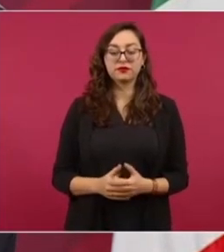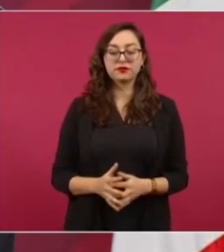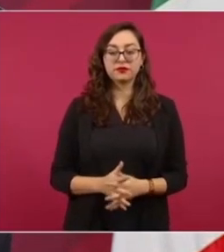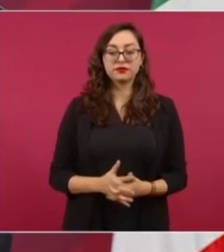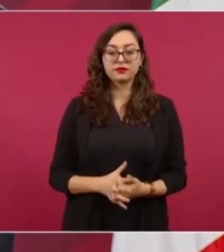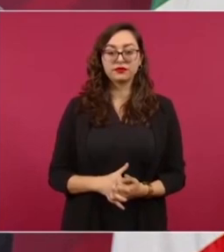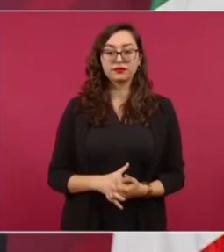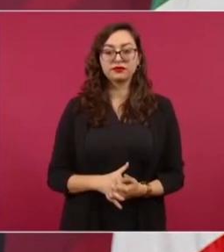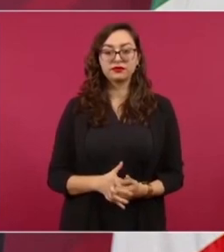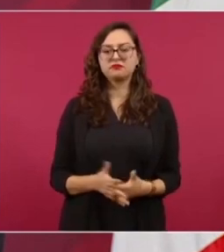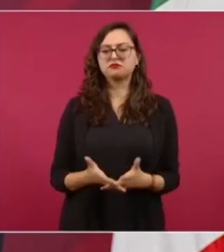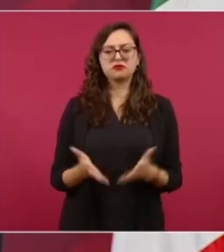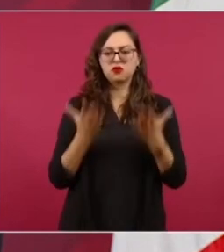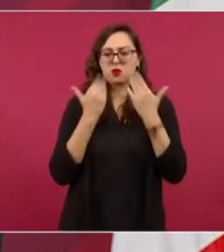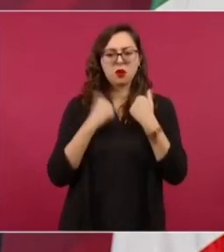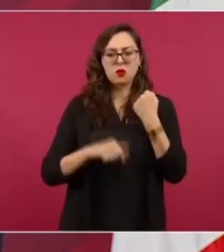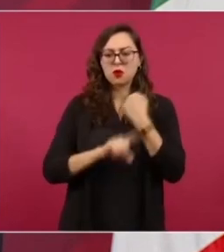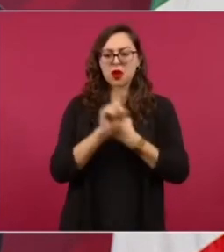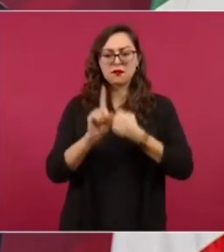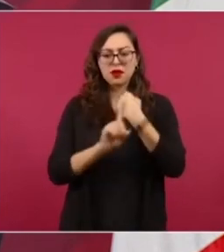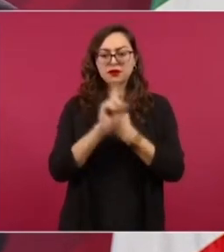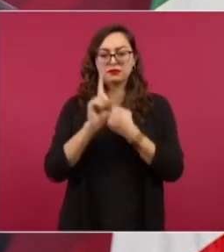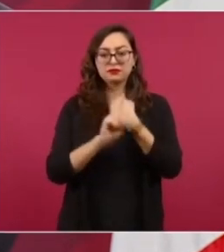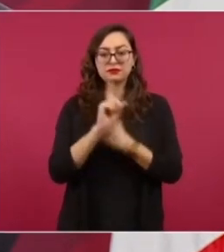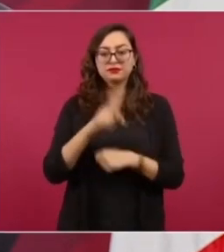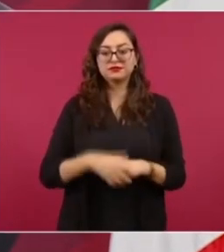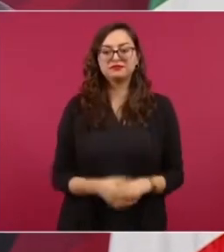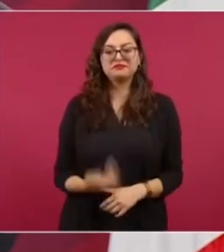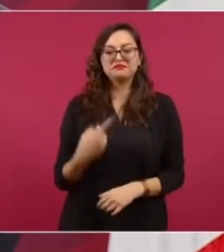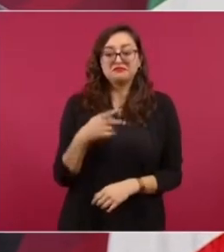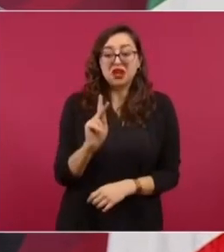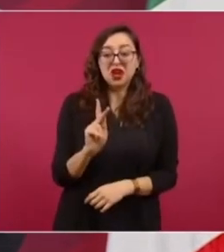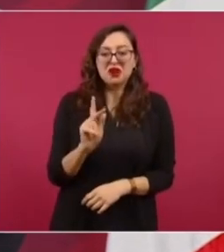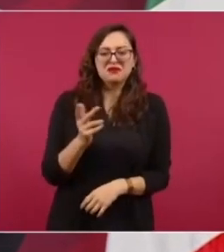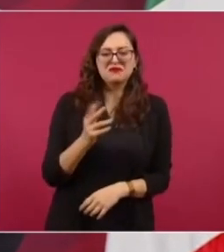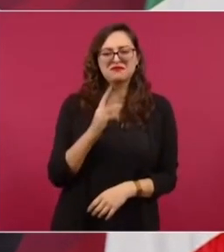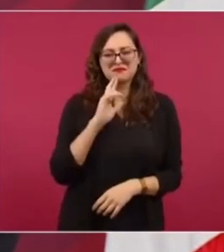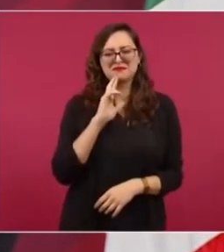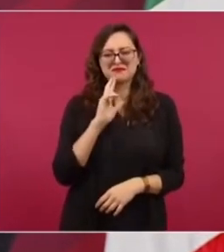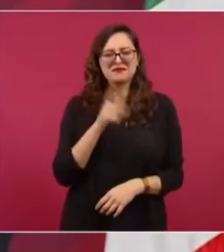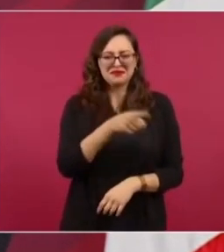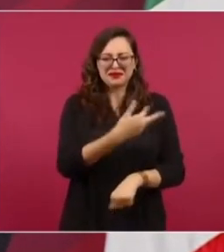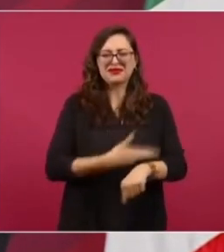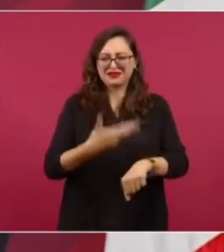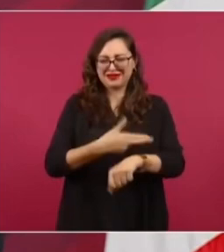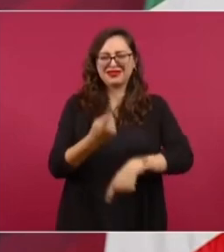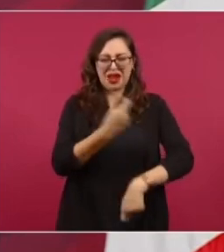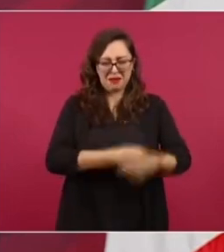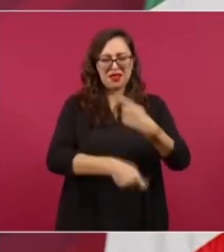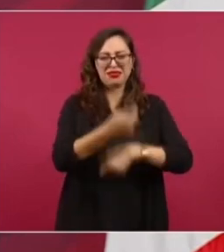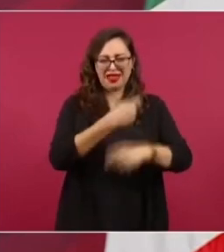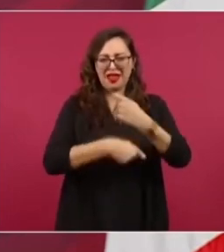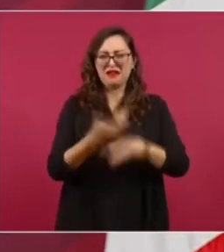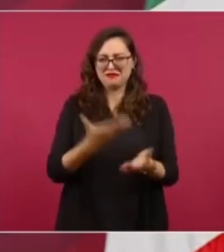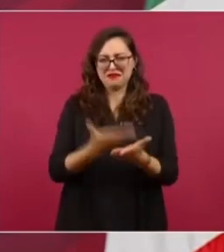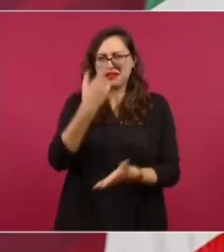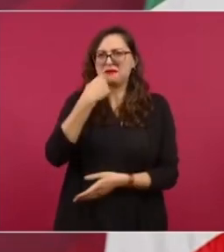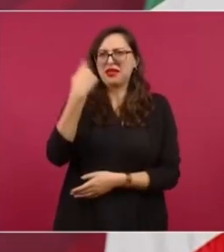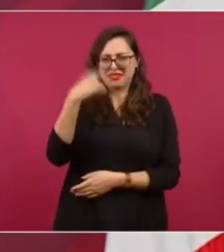sin ningún problema pero que haga su trámite porque